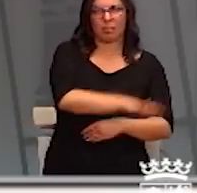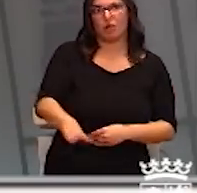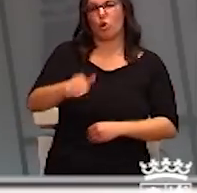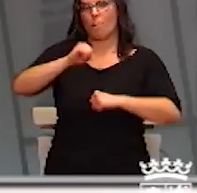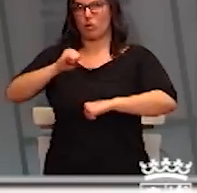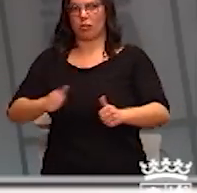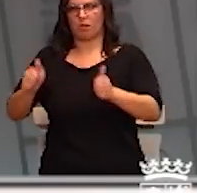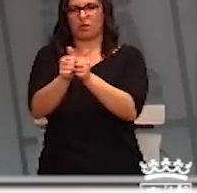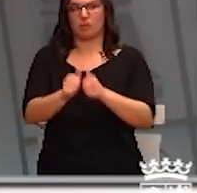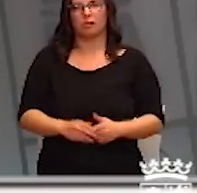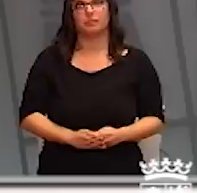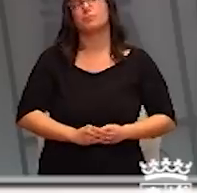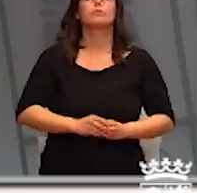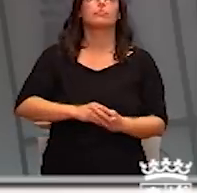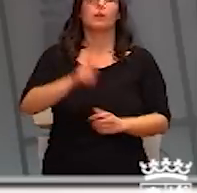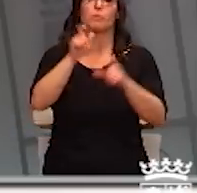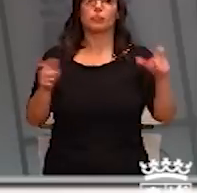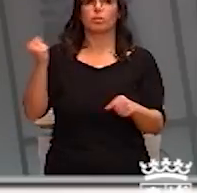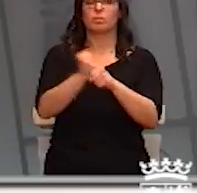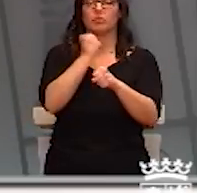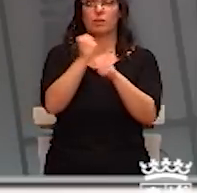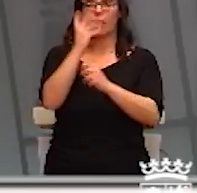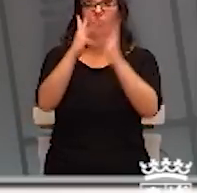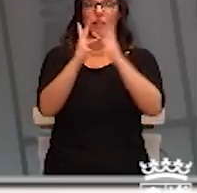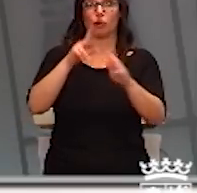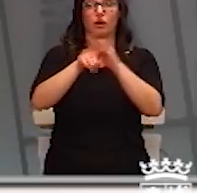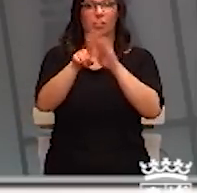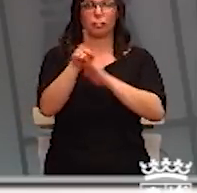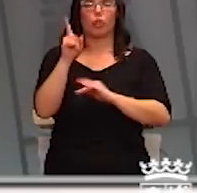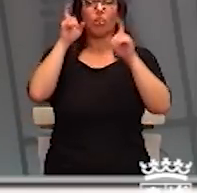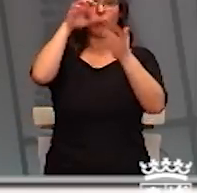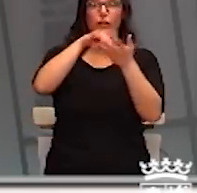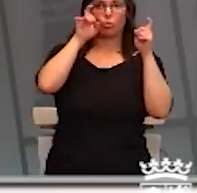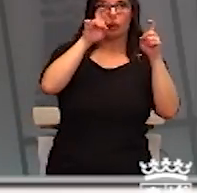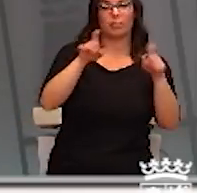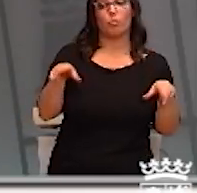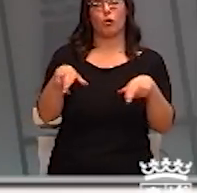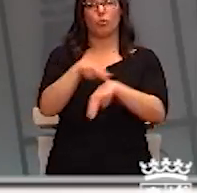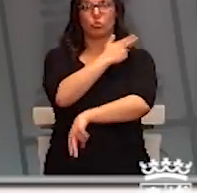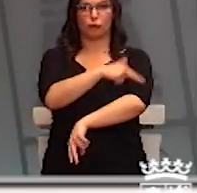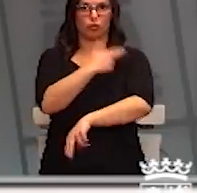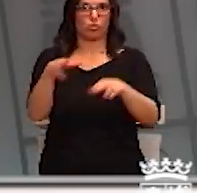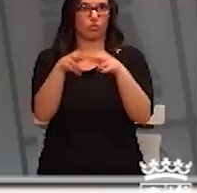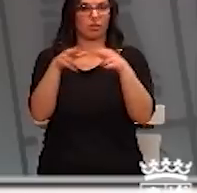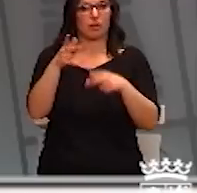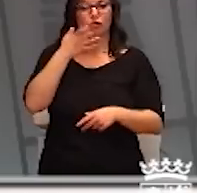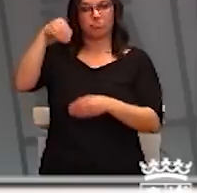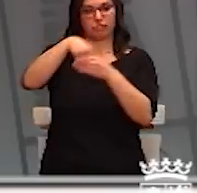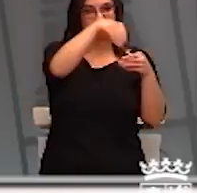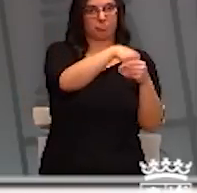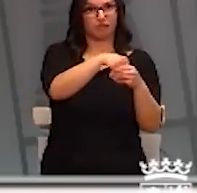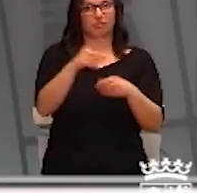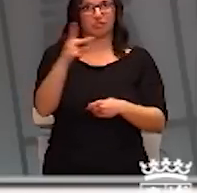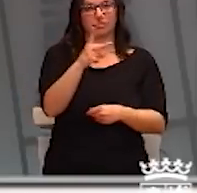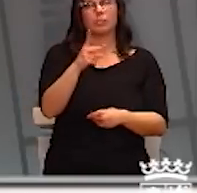Por parte del personal de administración y gestión de centros sociosanitarios y educativos, el personal que preste servicios de carácter administrativo en los centros sociosanitarios y